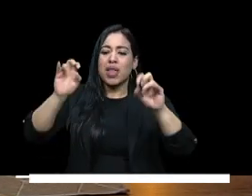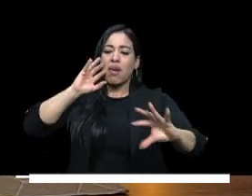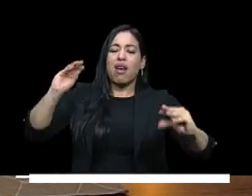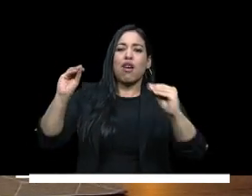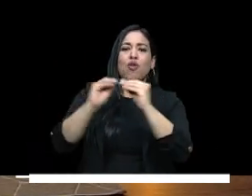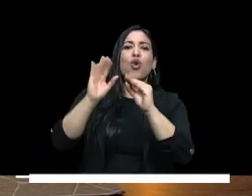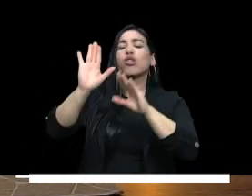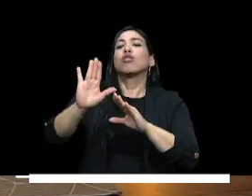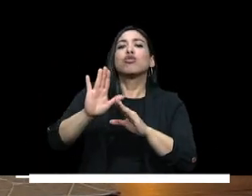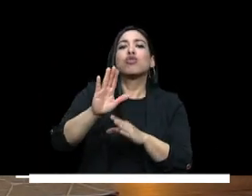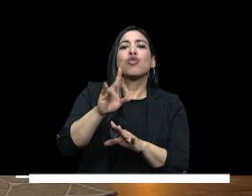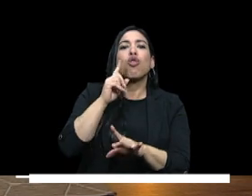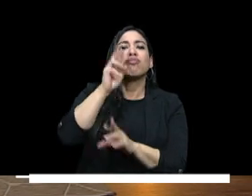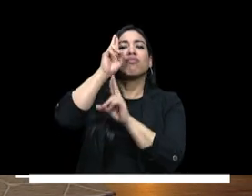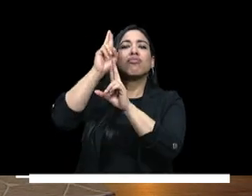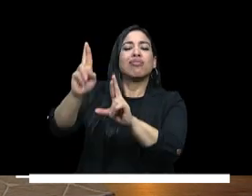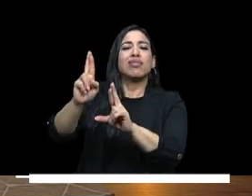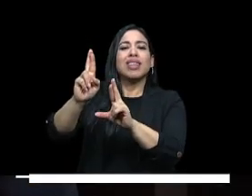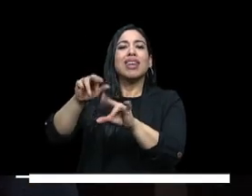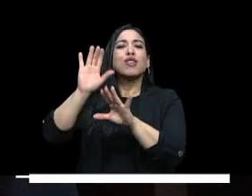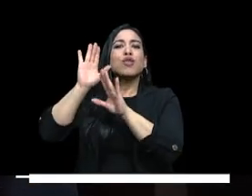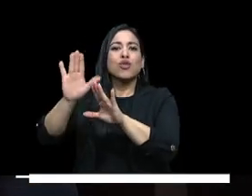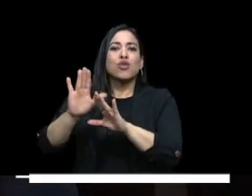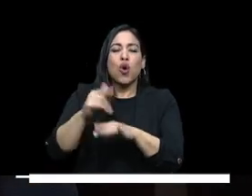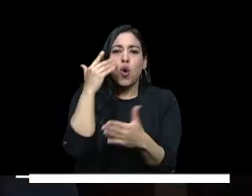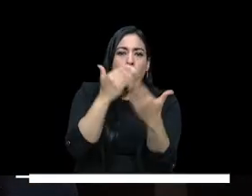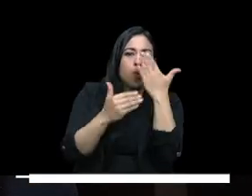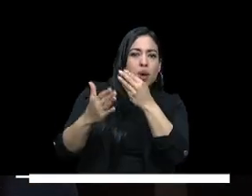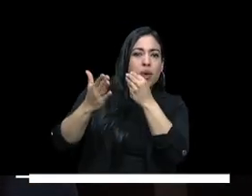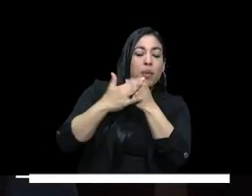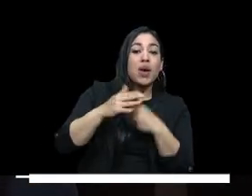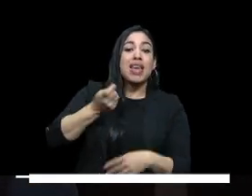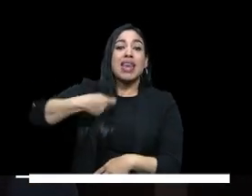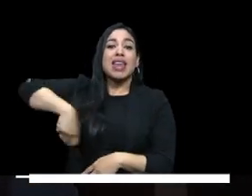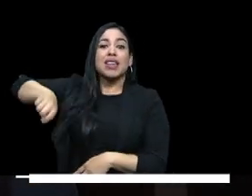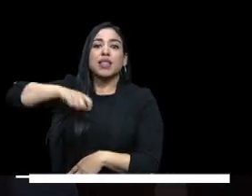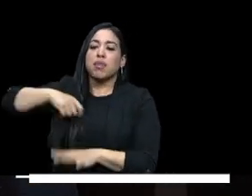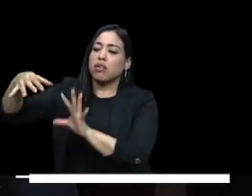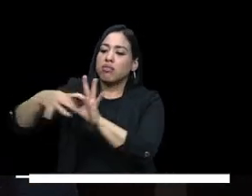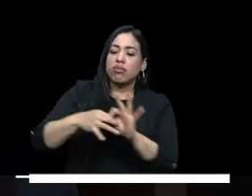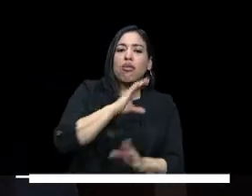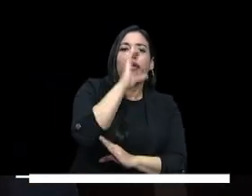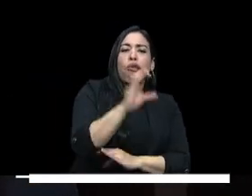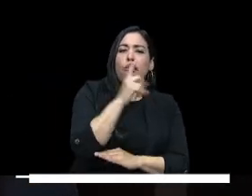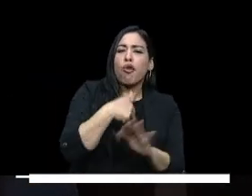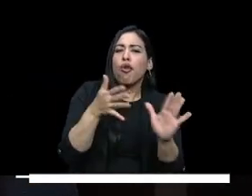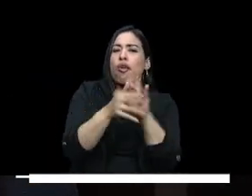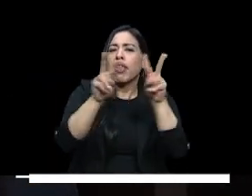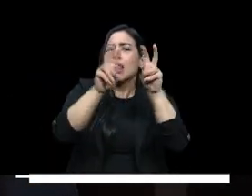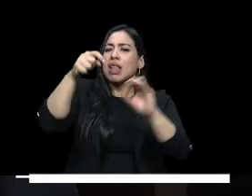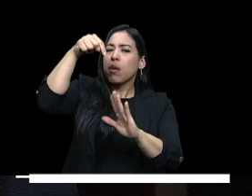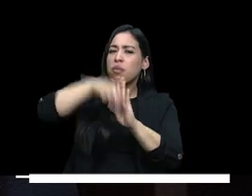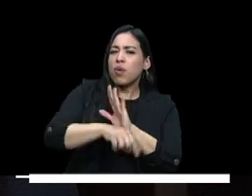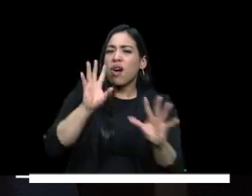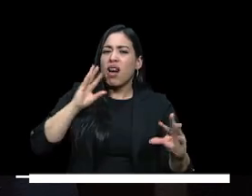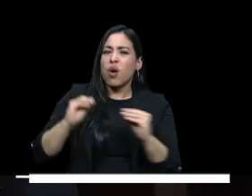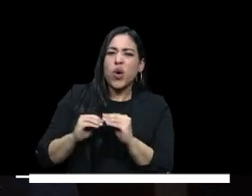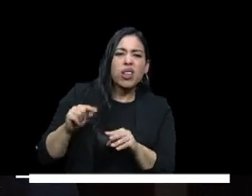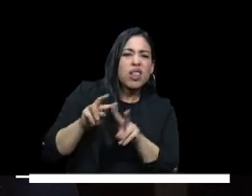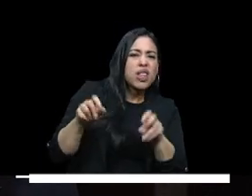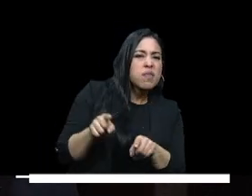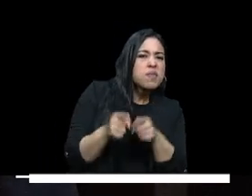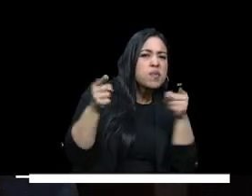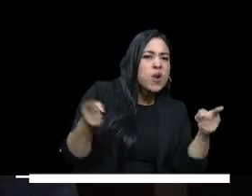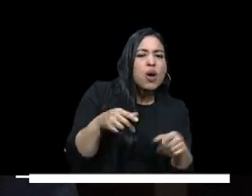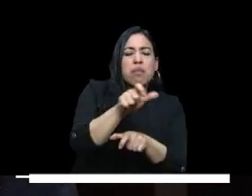acuerdo de mutuo reconocimiento de pruebas entre España y Colombia en qué consiste este acuerdo y en